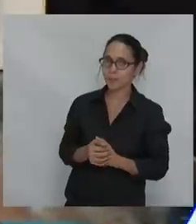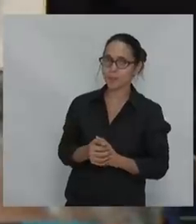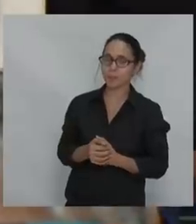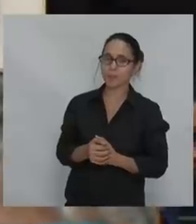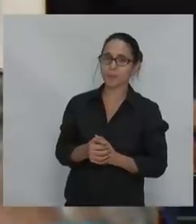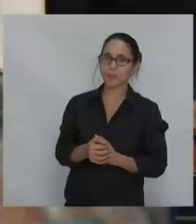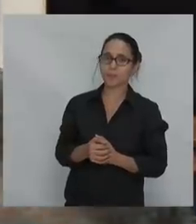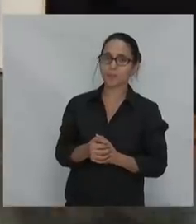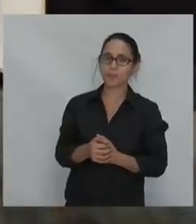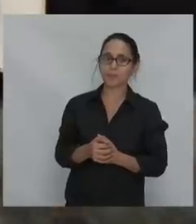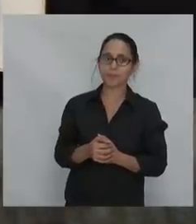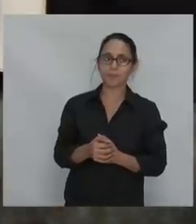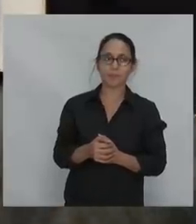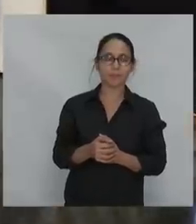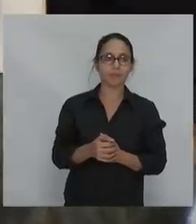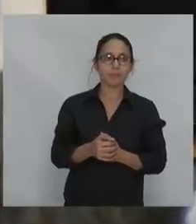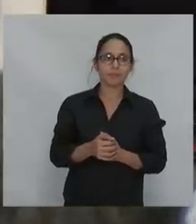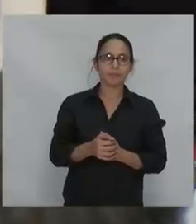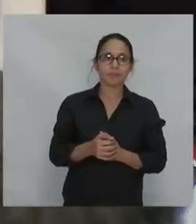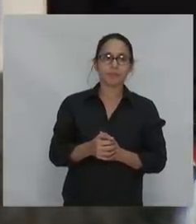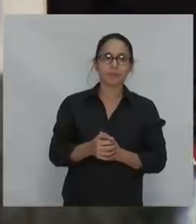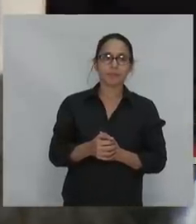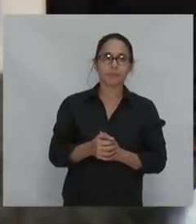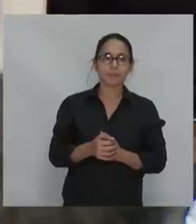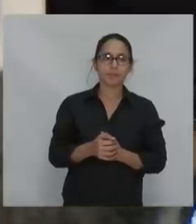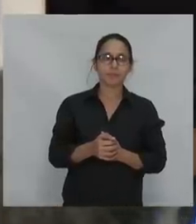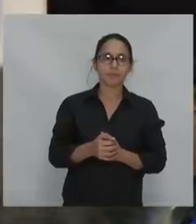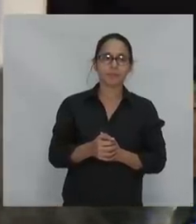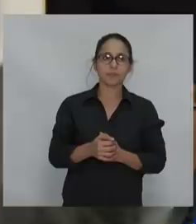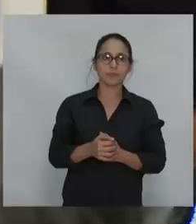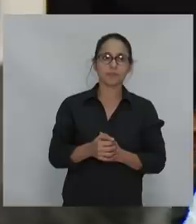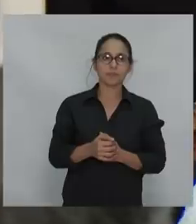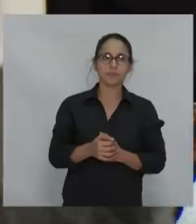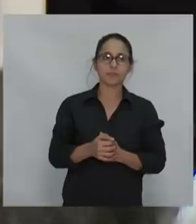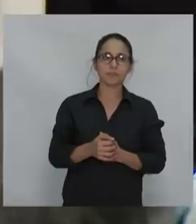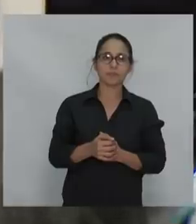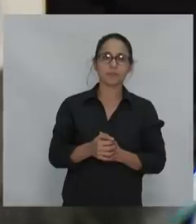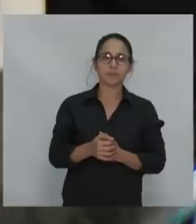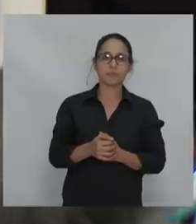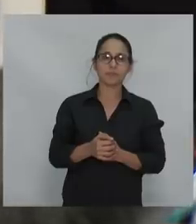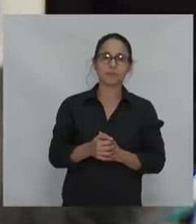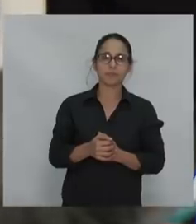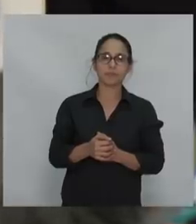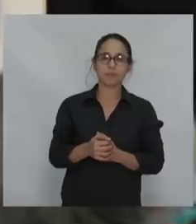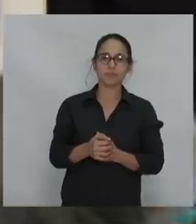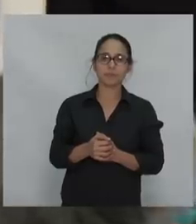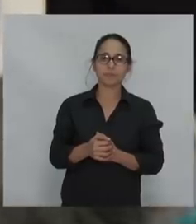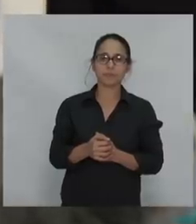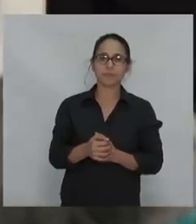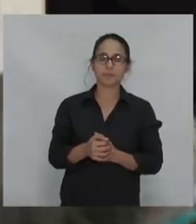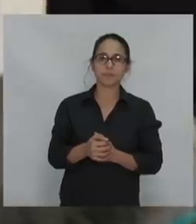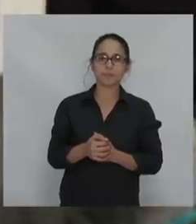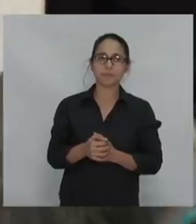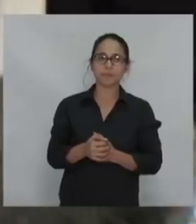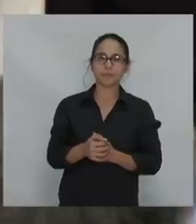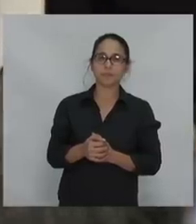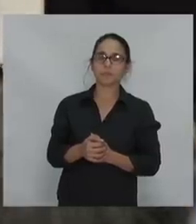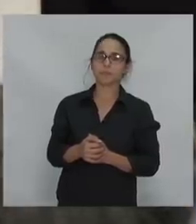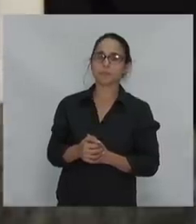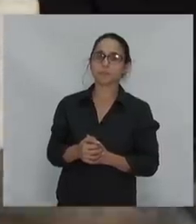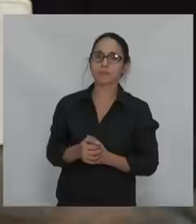una